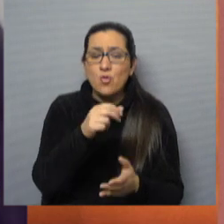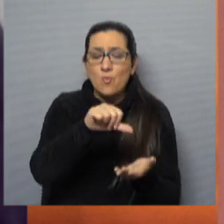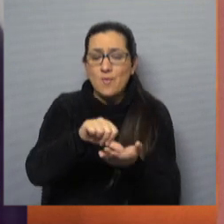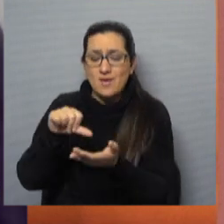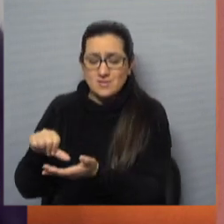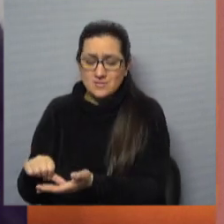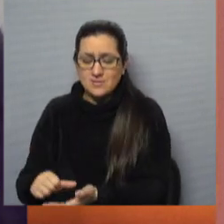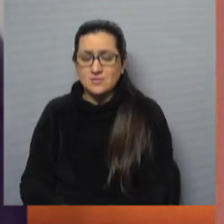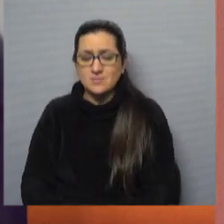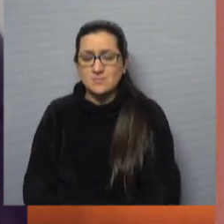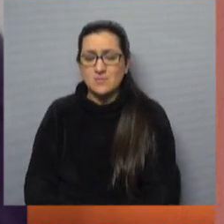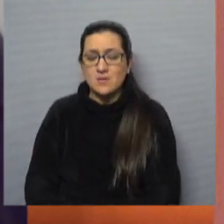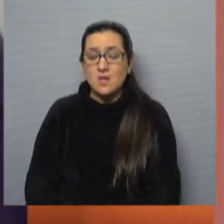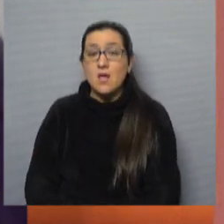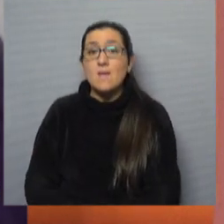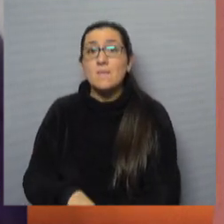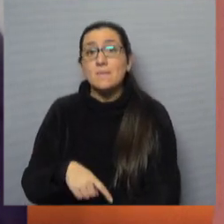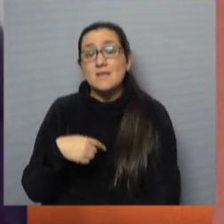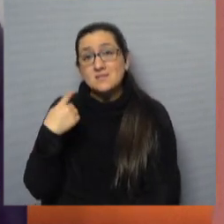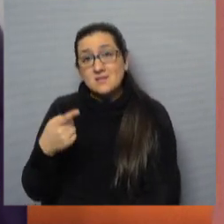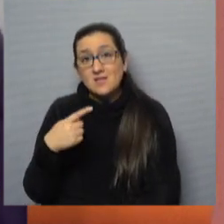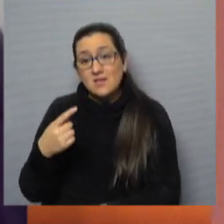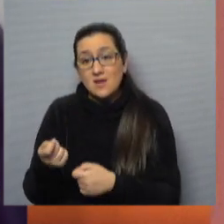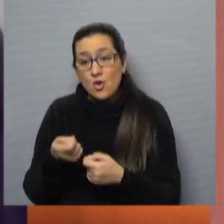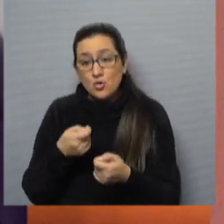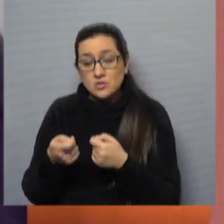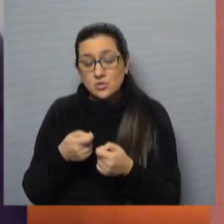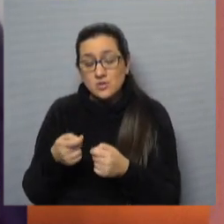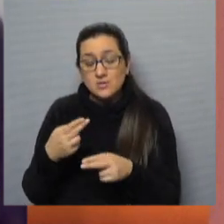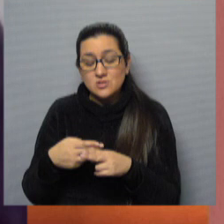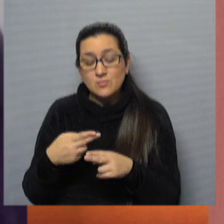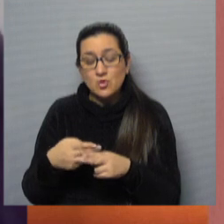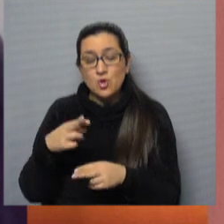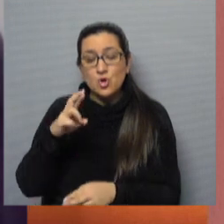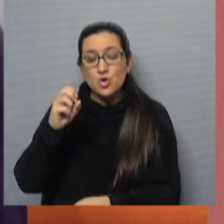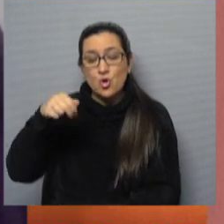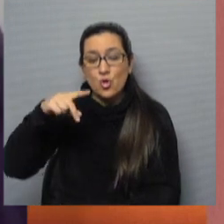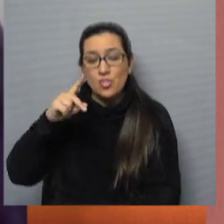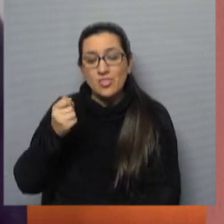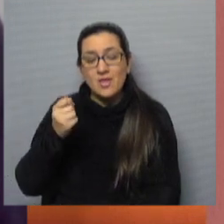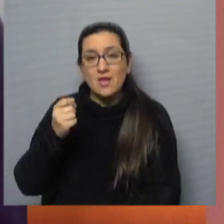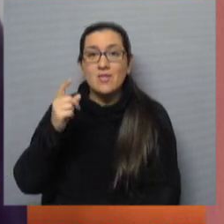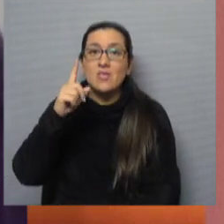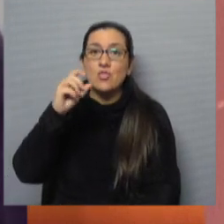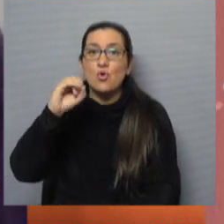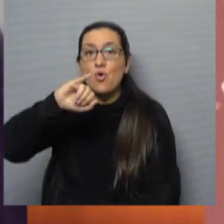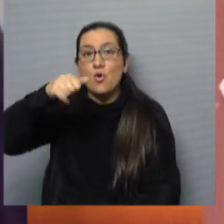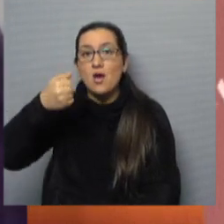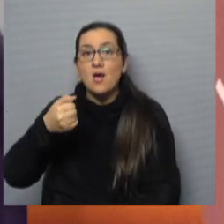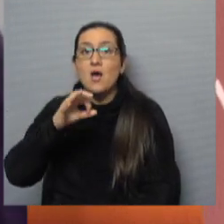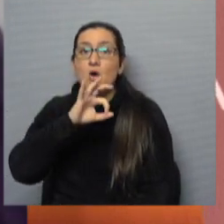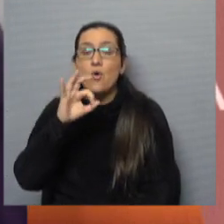siguiente de negociaciones, que se llamó ronda de Doha o ronda del